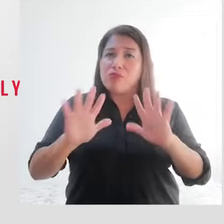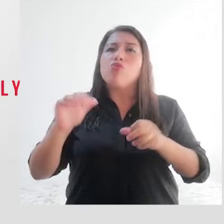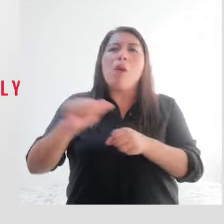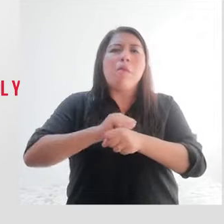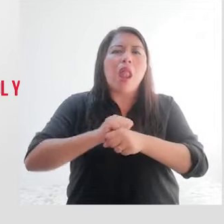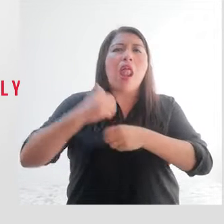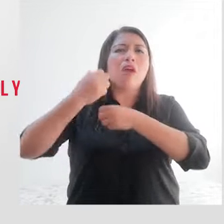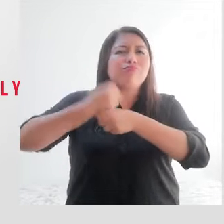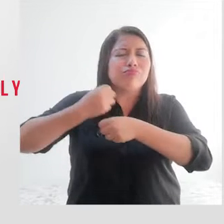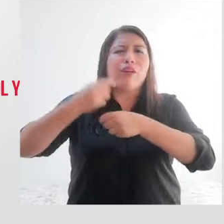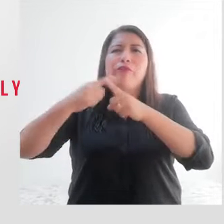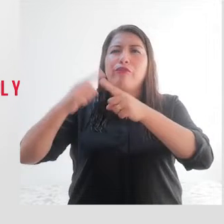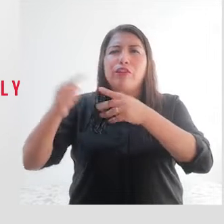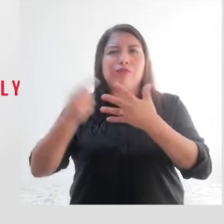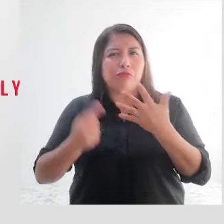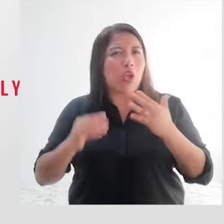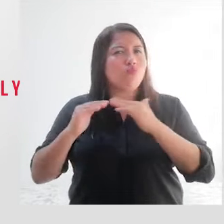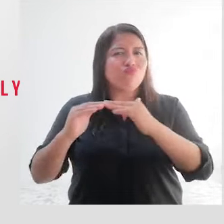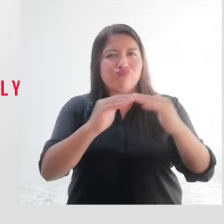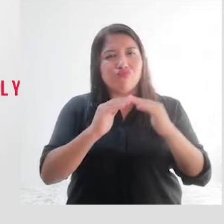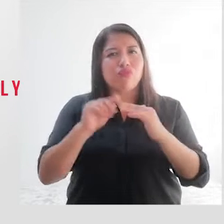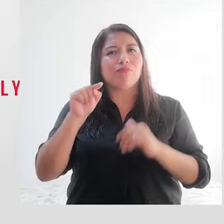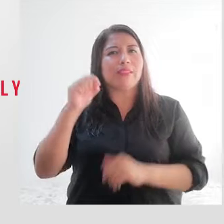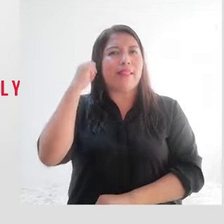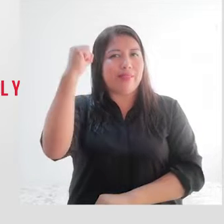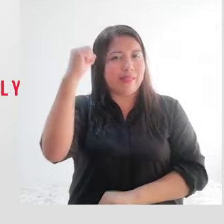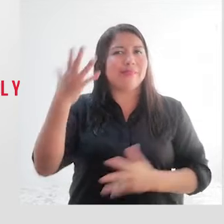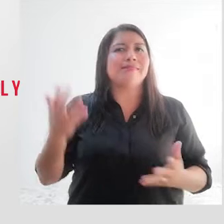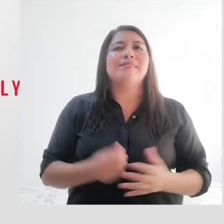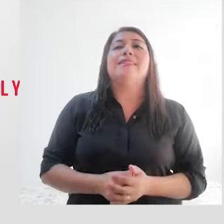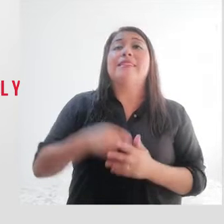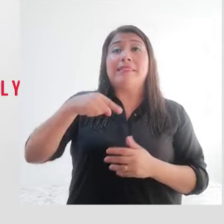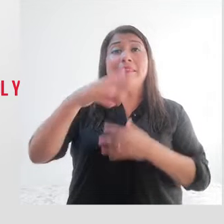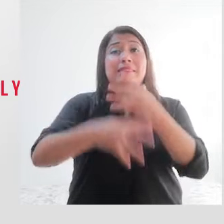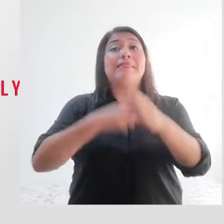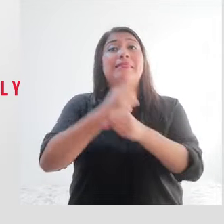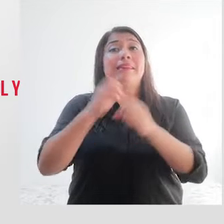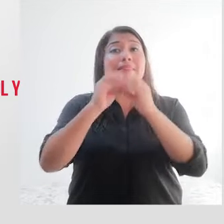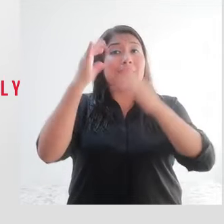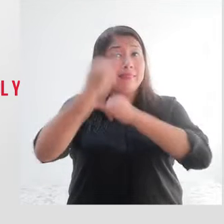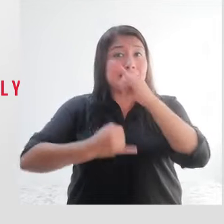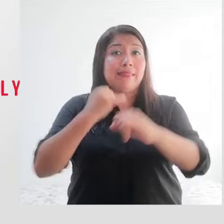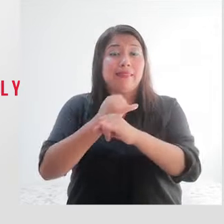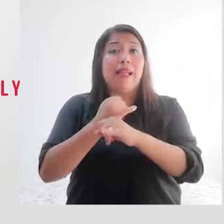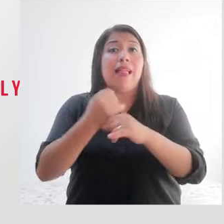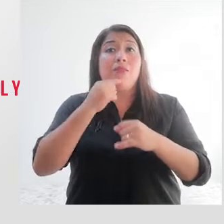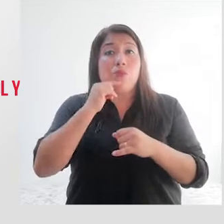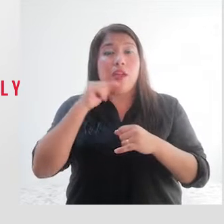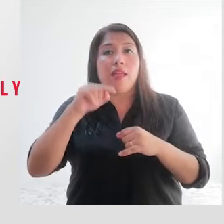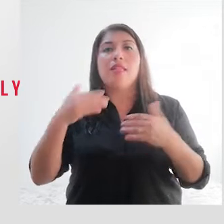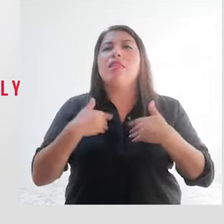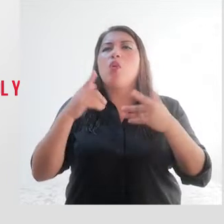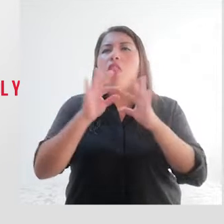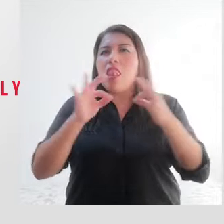ejercicio efectivo de nuestros derechos. Este año, el Día Internacional de la Mujer tiene un lema muy